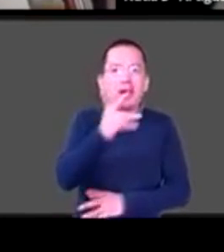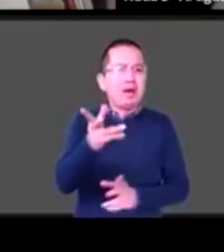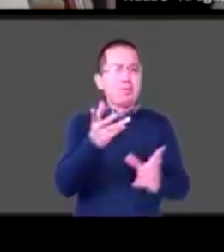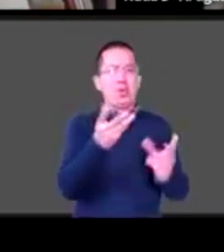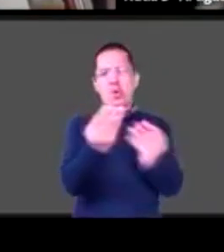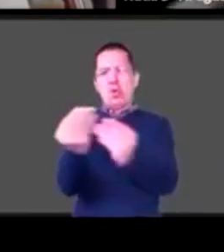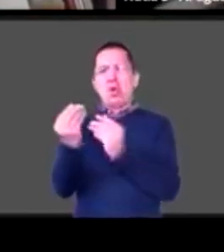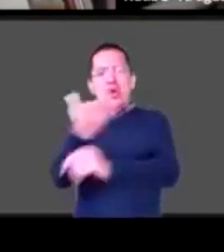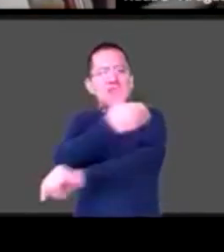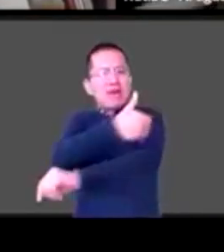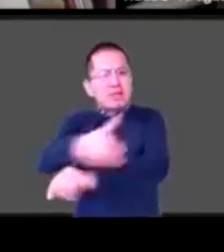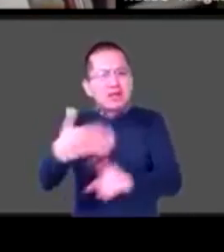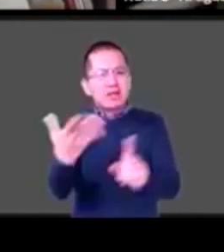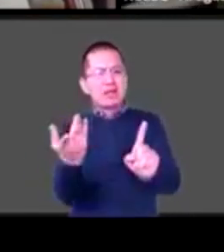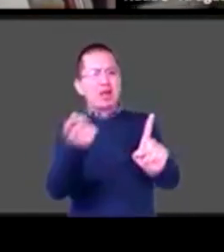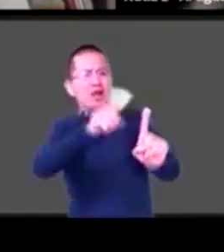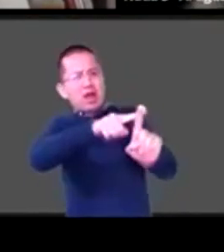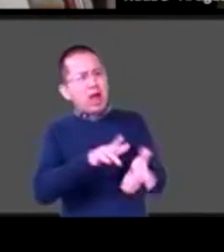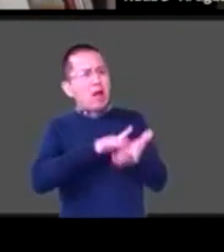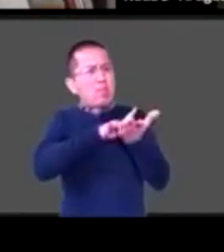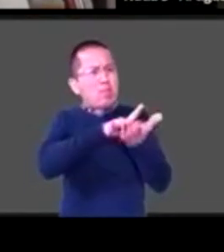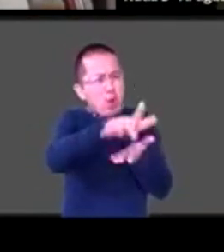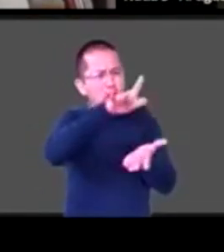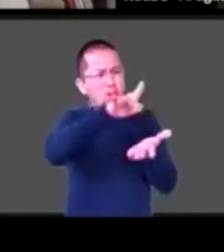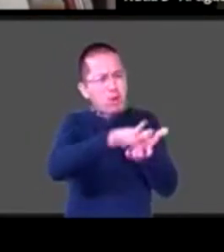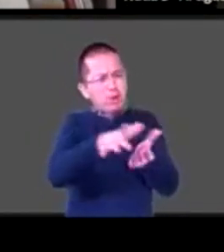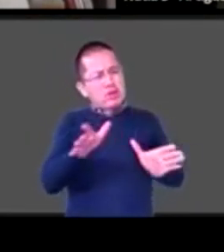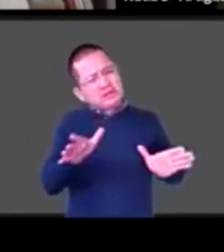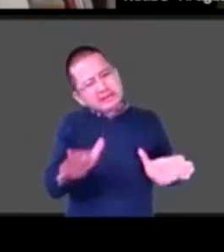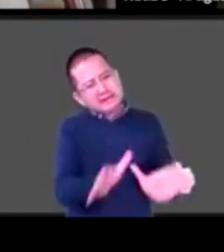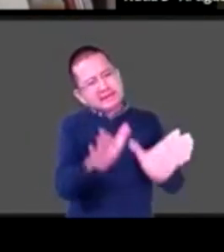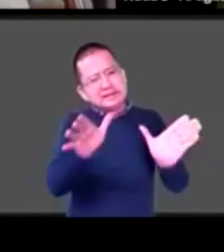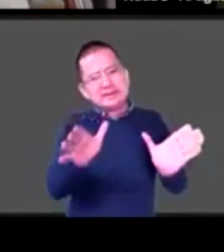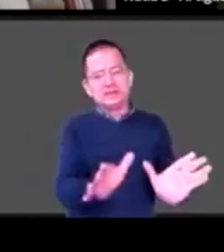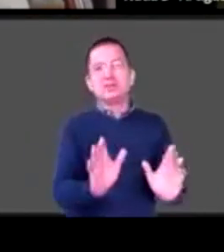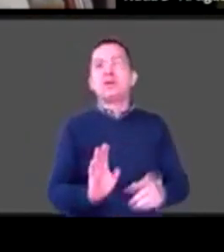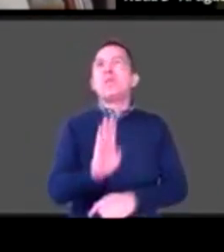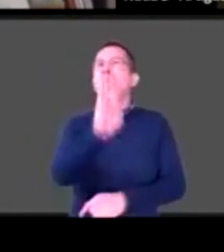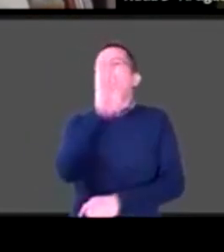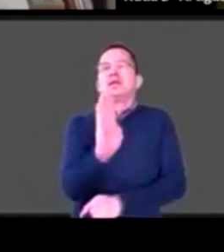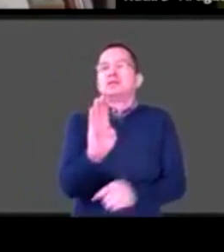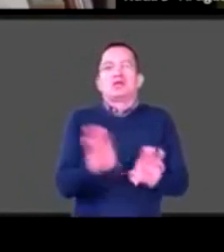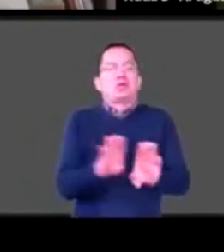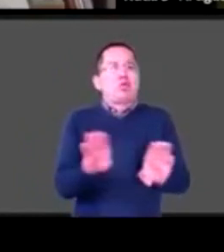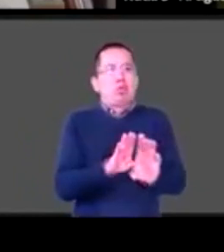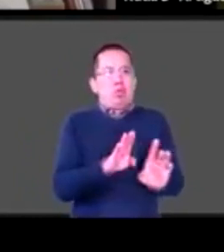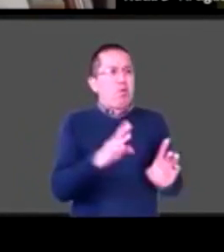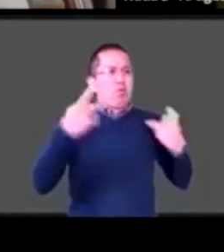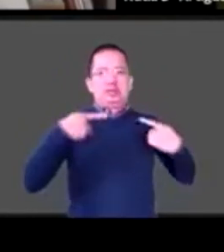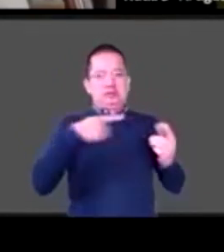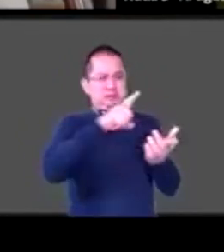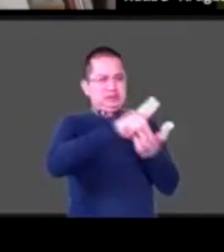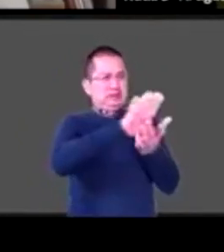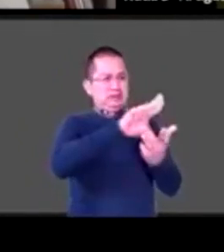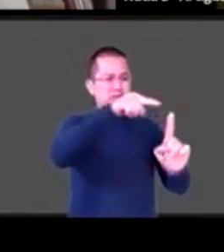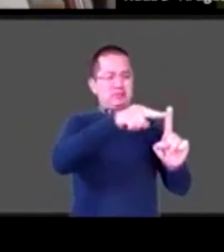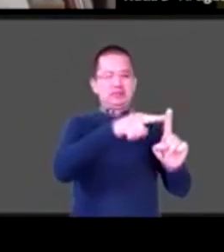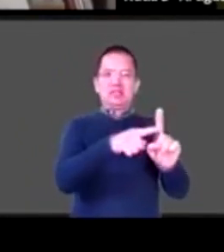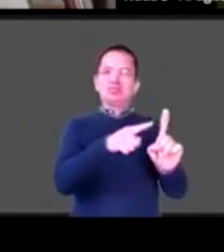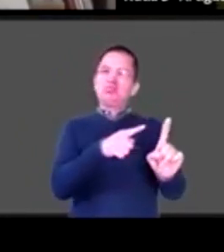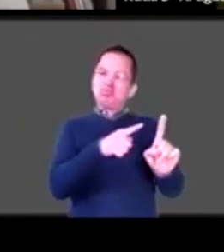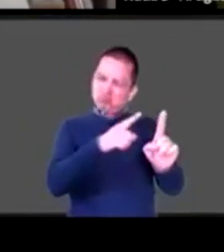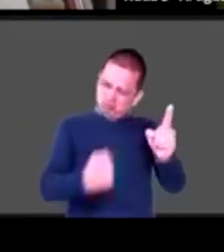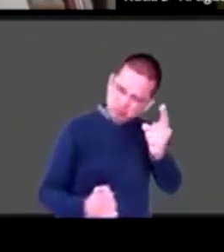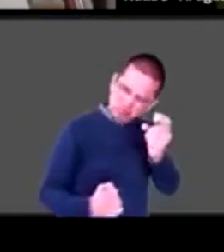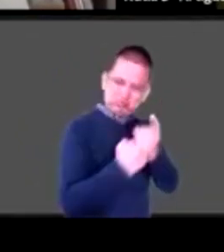familia que es como esta burbuja, este amortiguador para los desafíos, y esas son